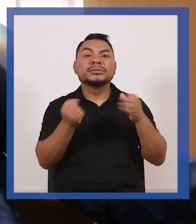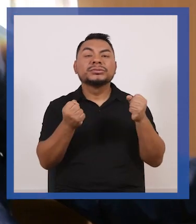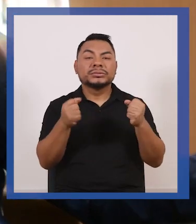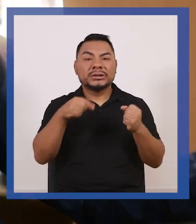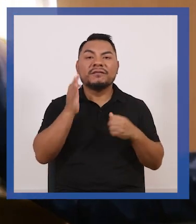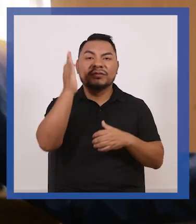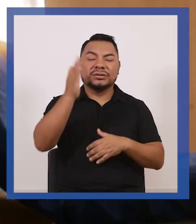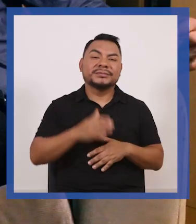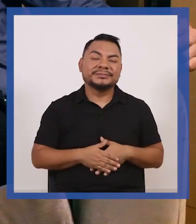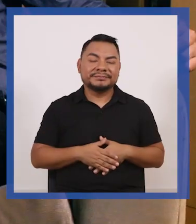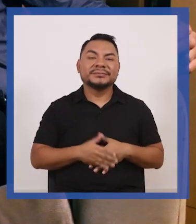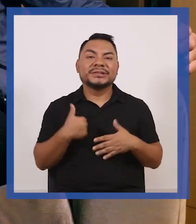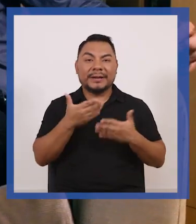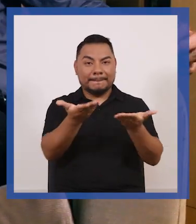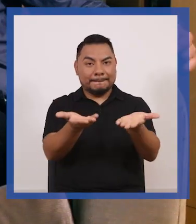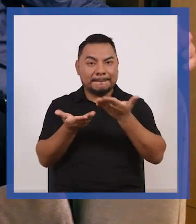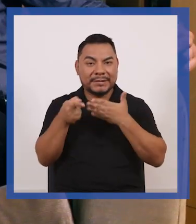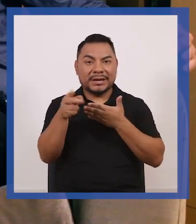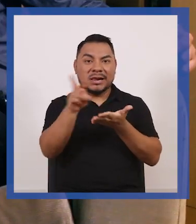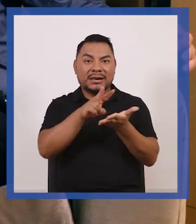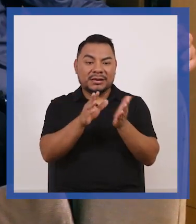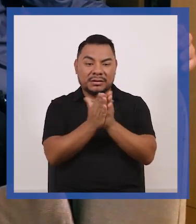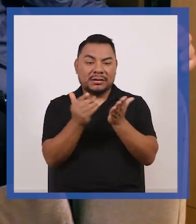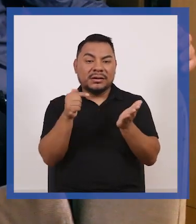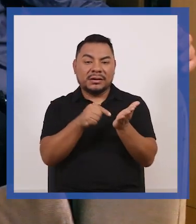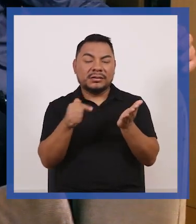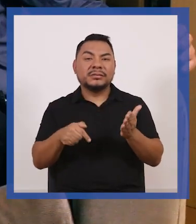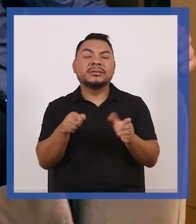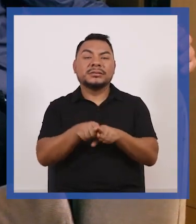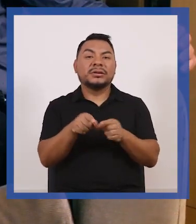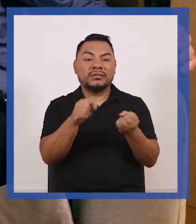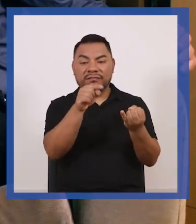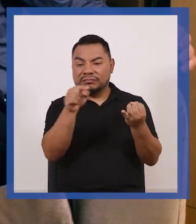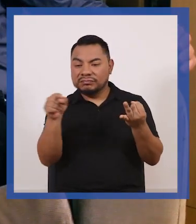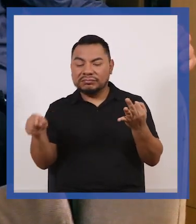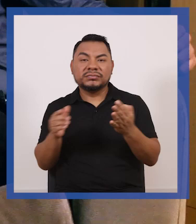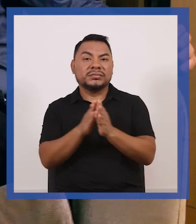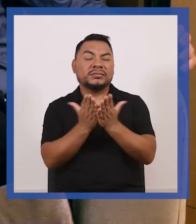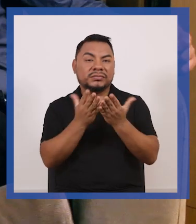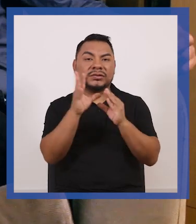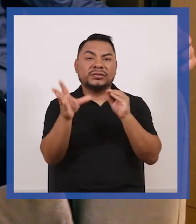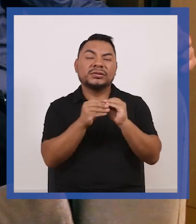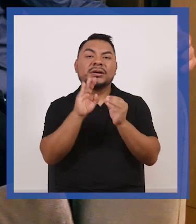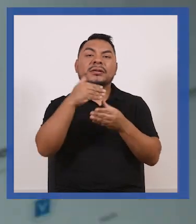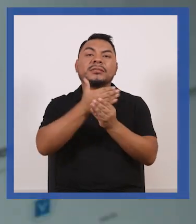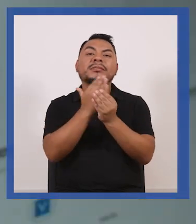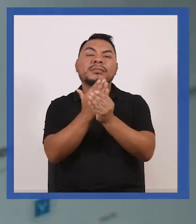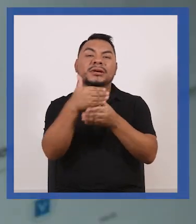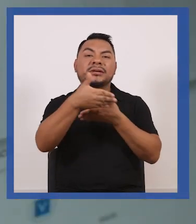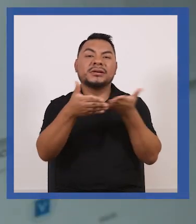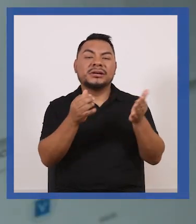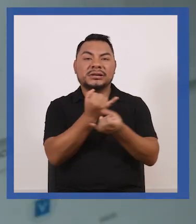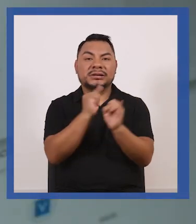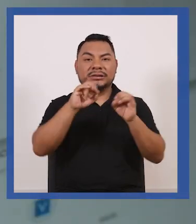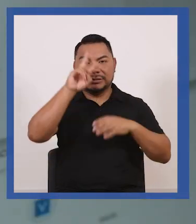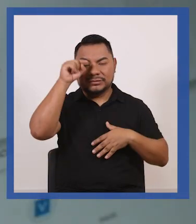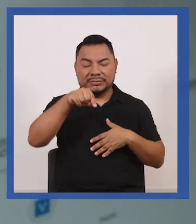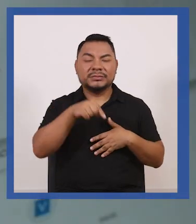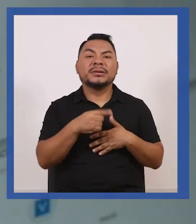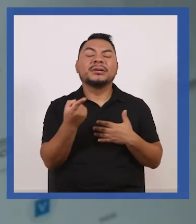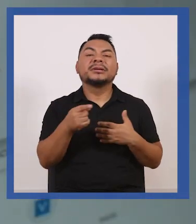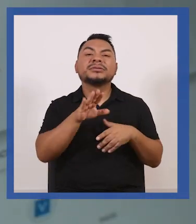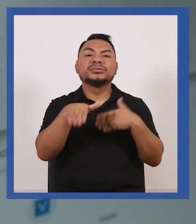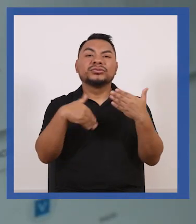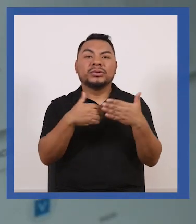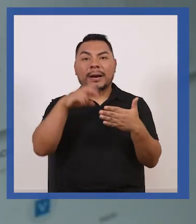salud en el futuro así que los invitamos a leer estos libros y los demás libros de la colección Biblioteca Bicentenario especialmente de